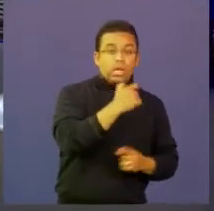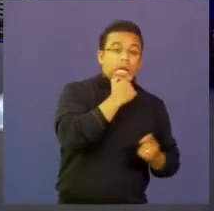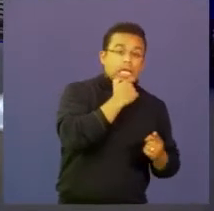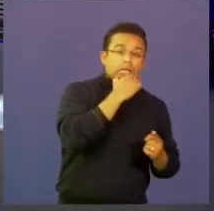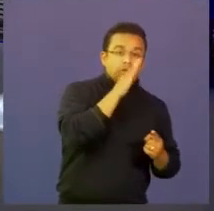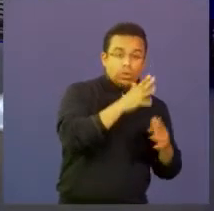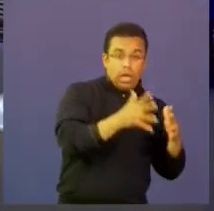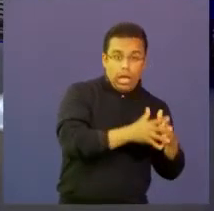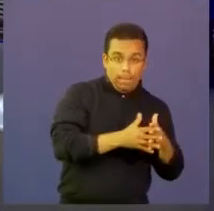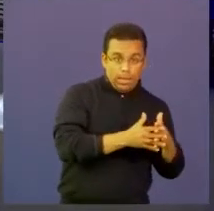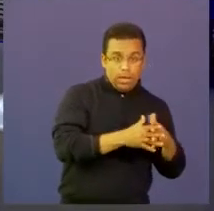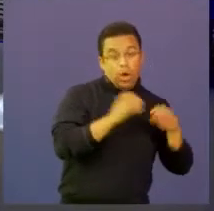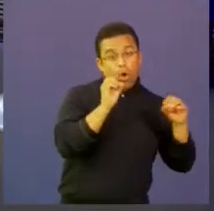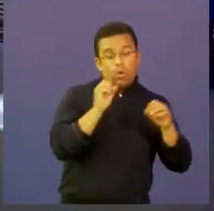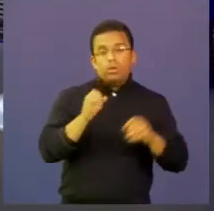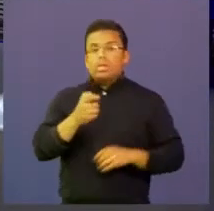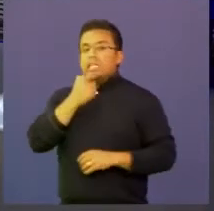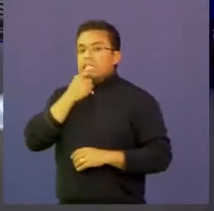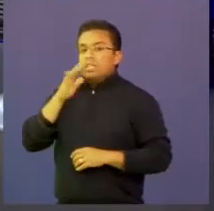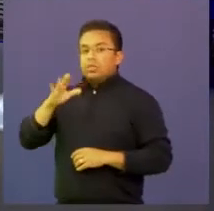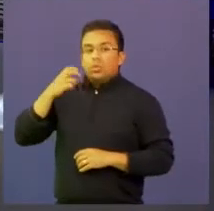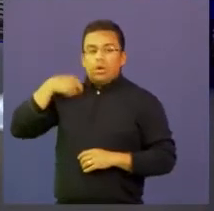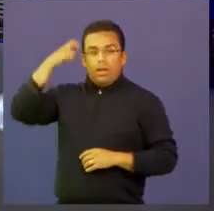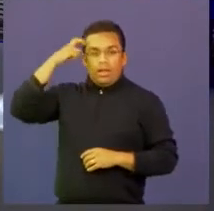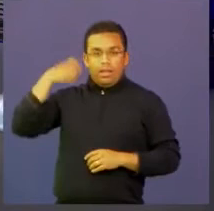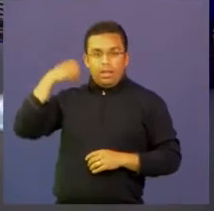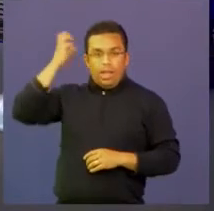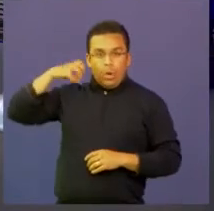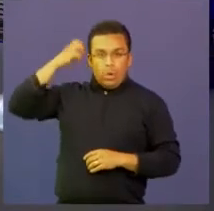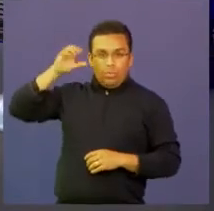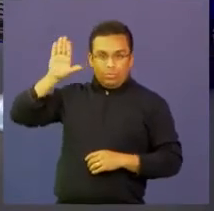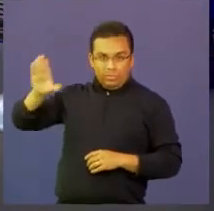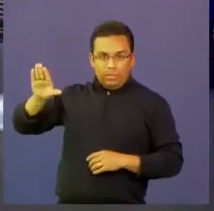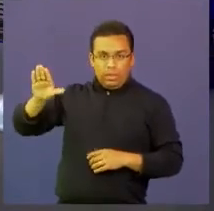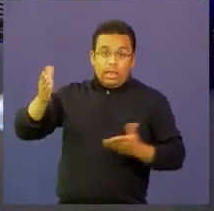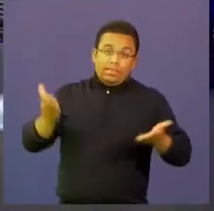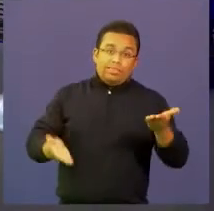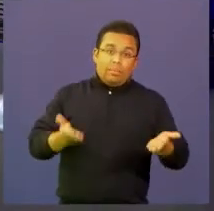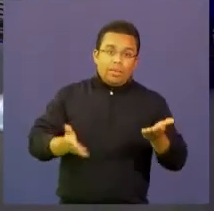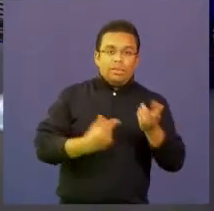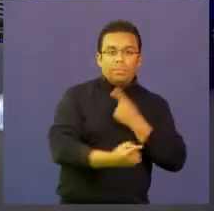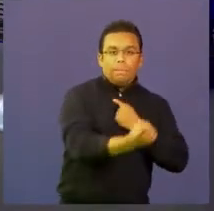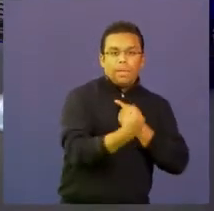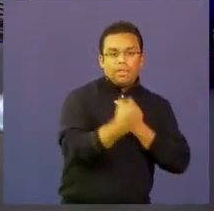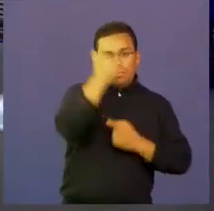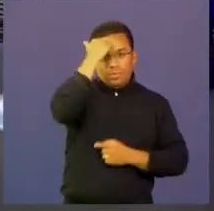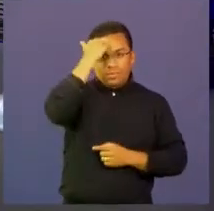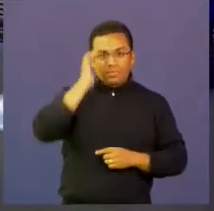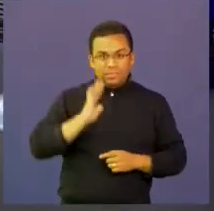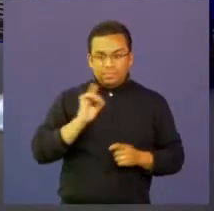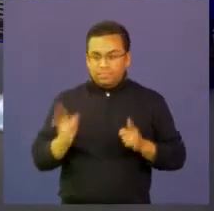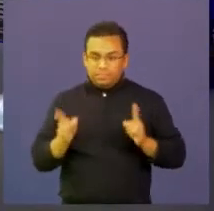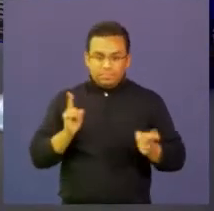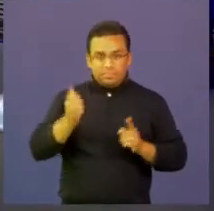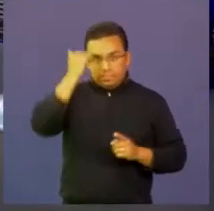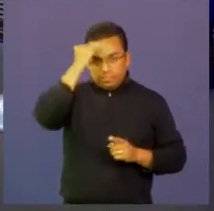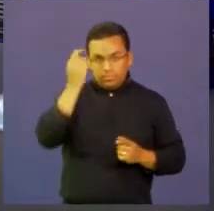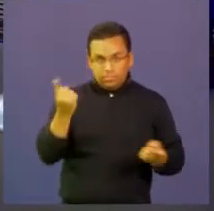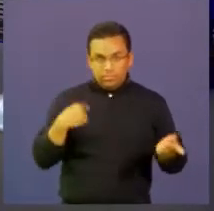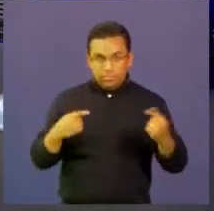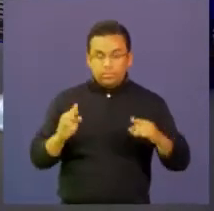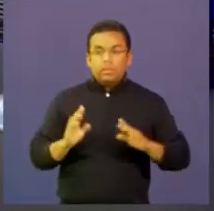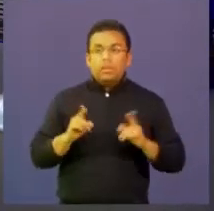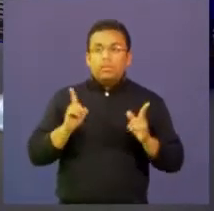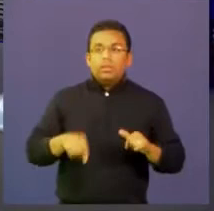americano o inglés británico. Y ya todo depende del profesor. Adicionalmente, también, hay un área que se